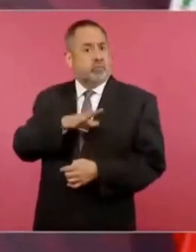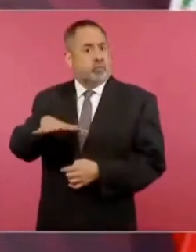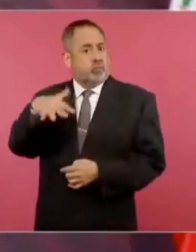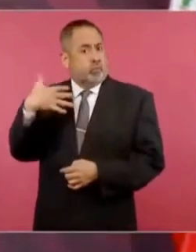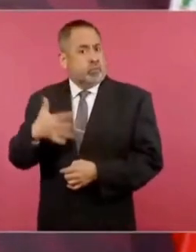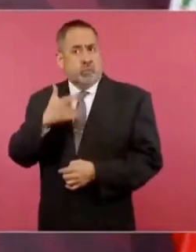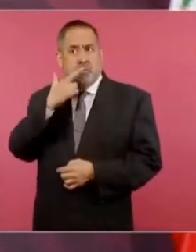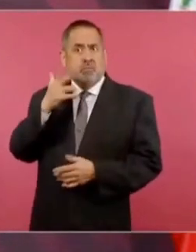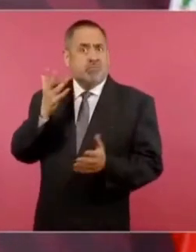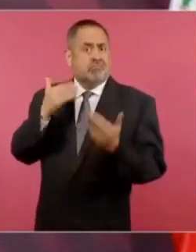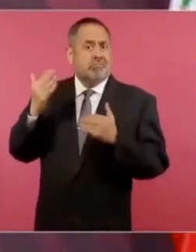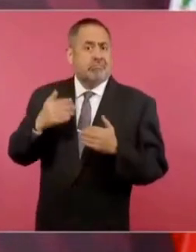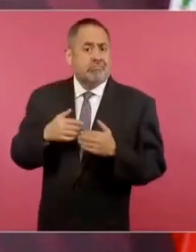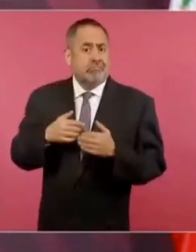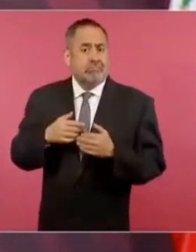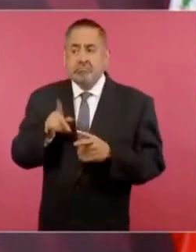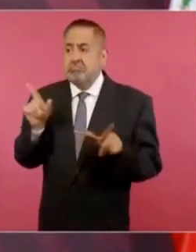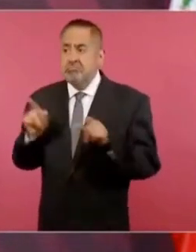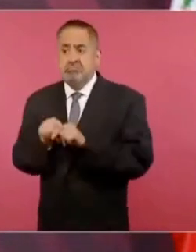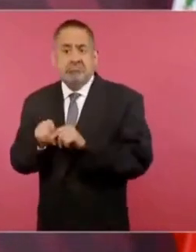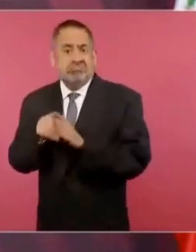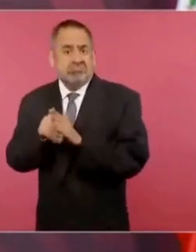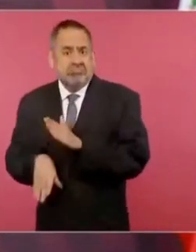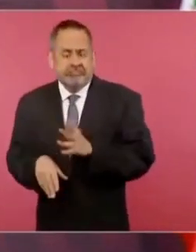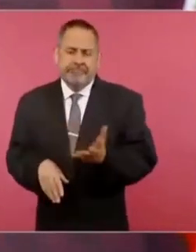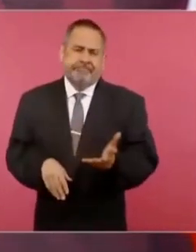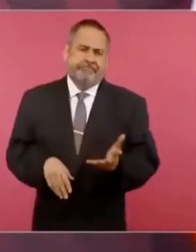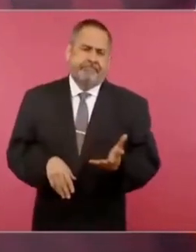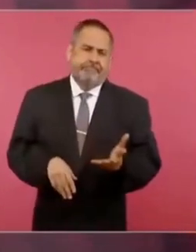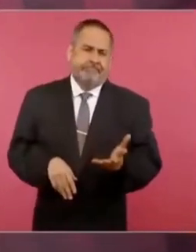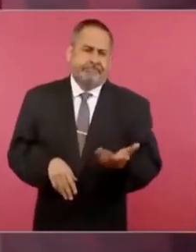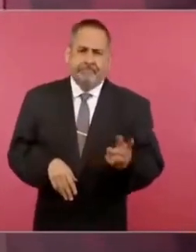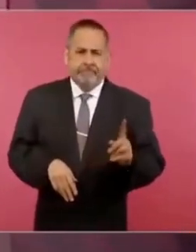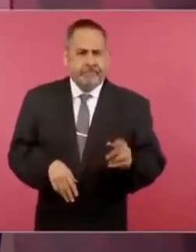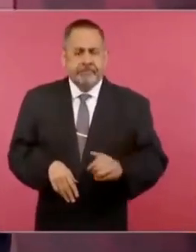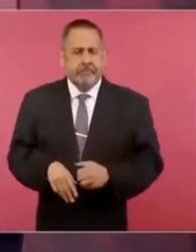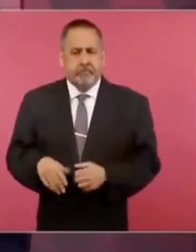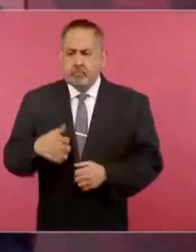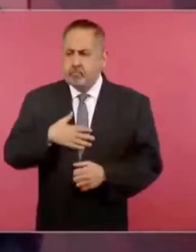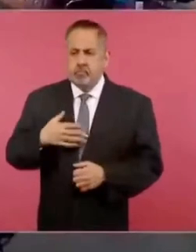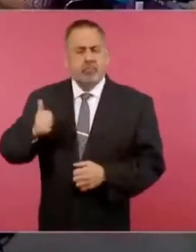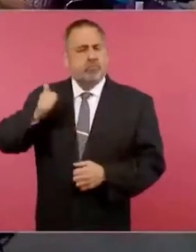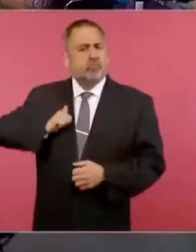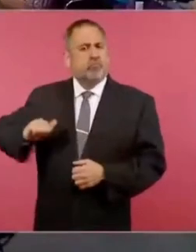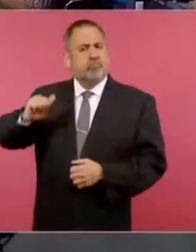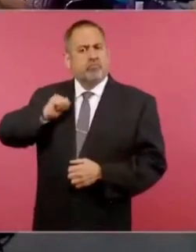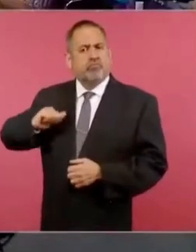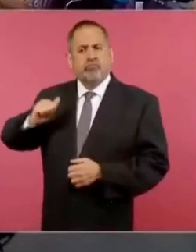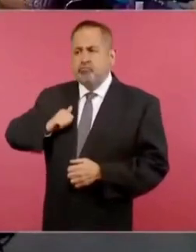nuestra civilización